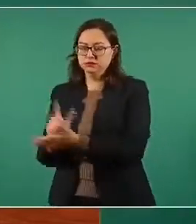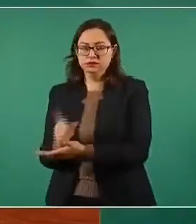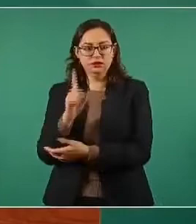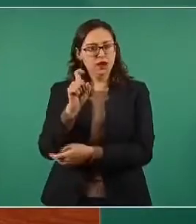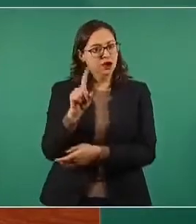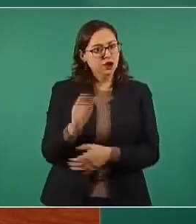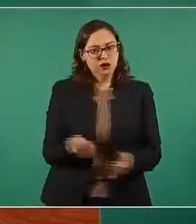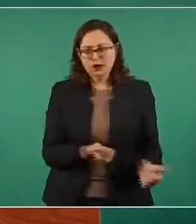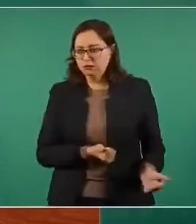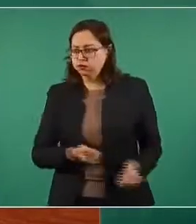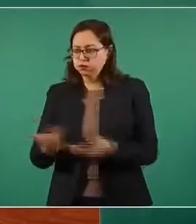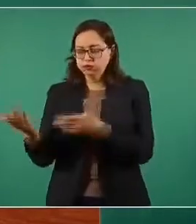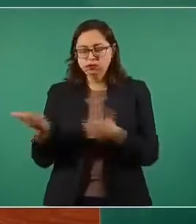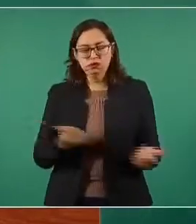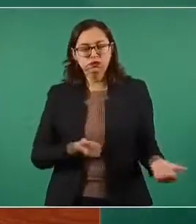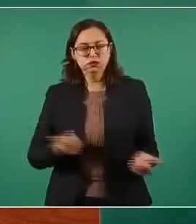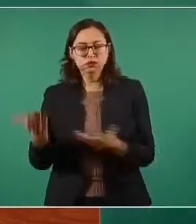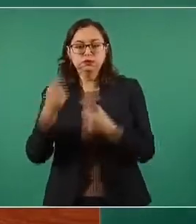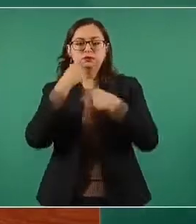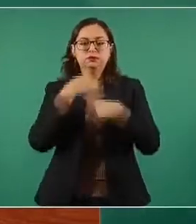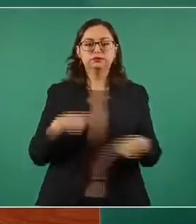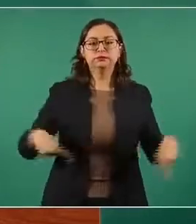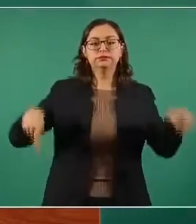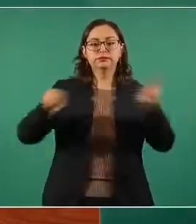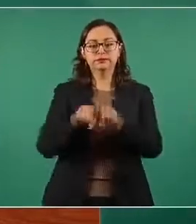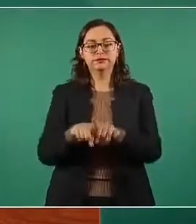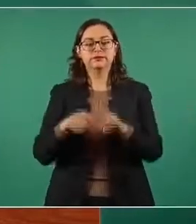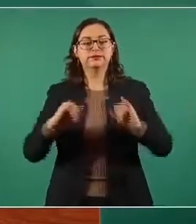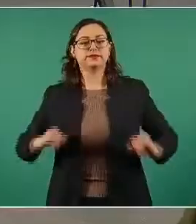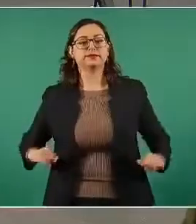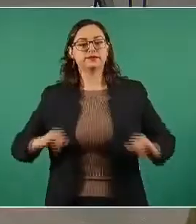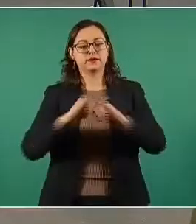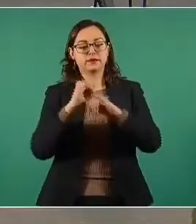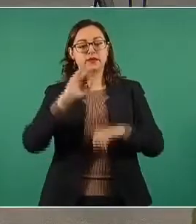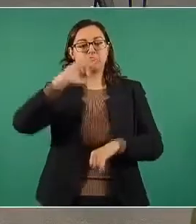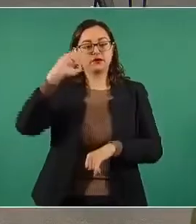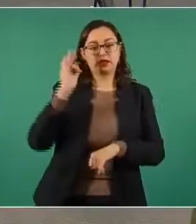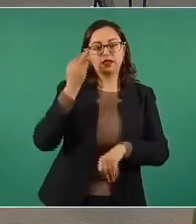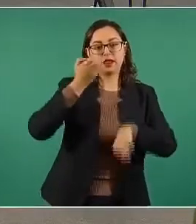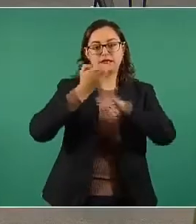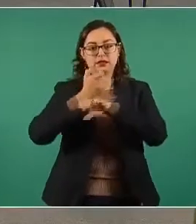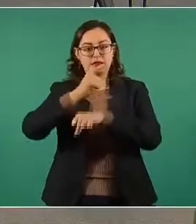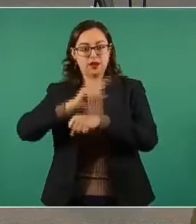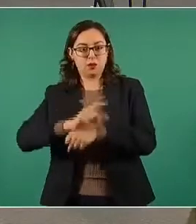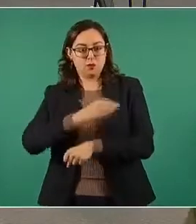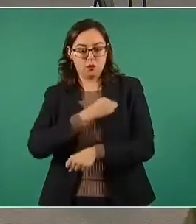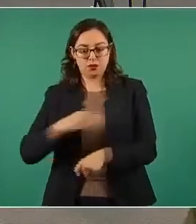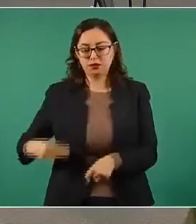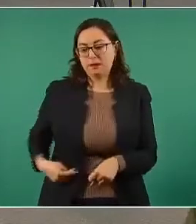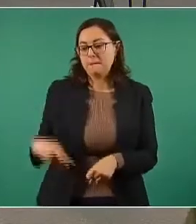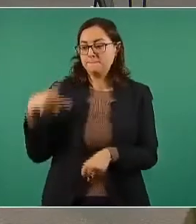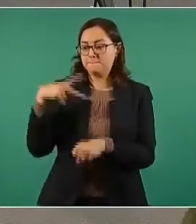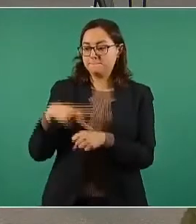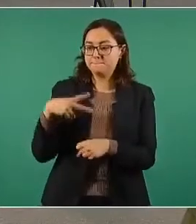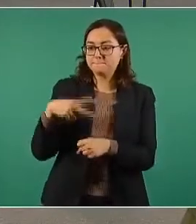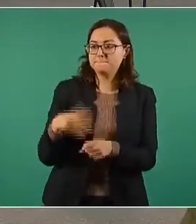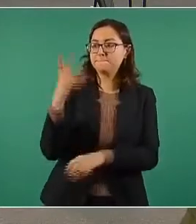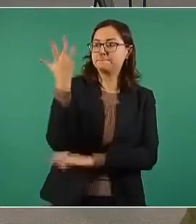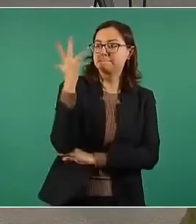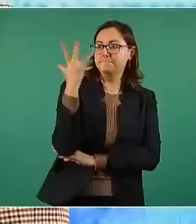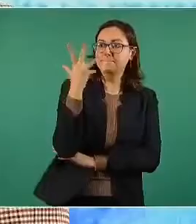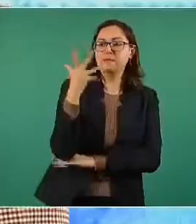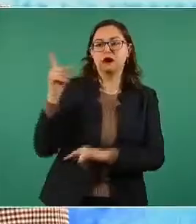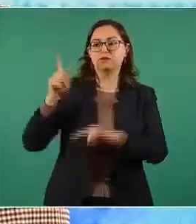todas las instancias, tanto federales, estatales y municipales, se realizan el retiro de rocas y árboles para la